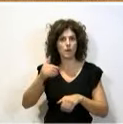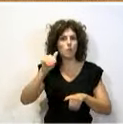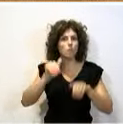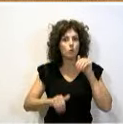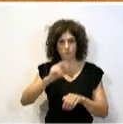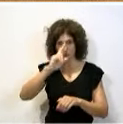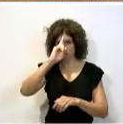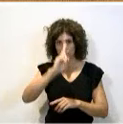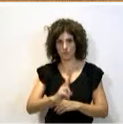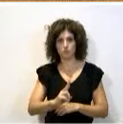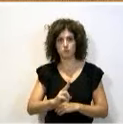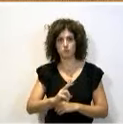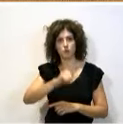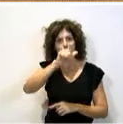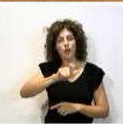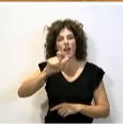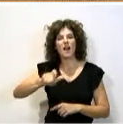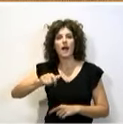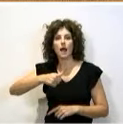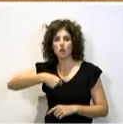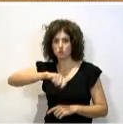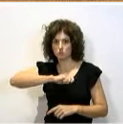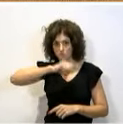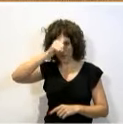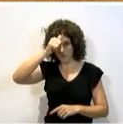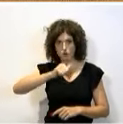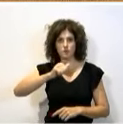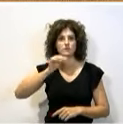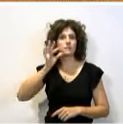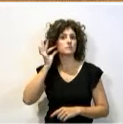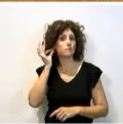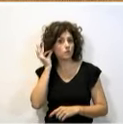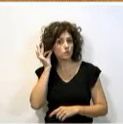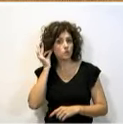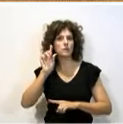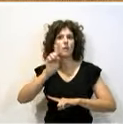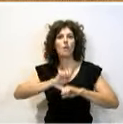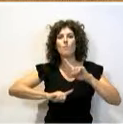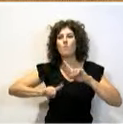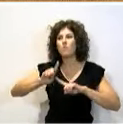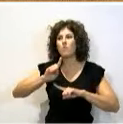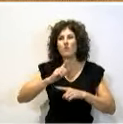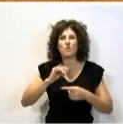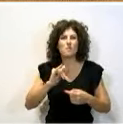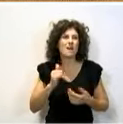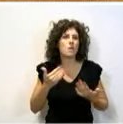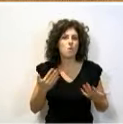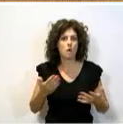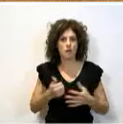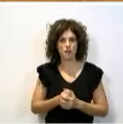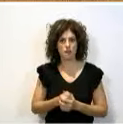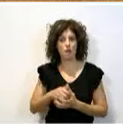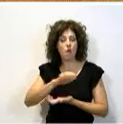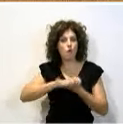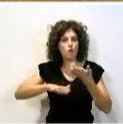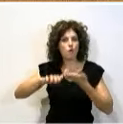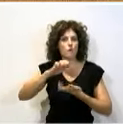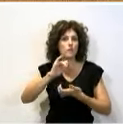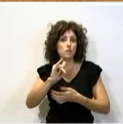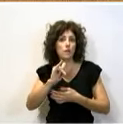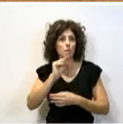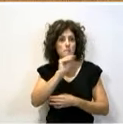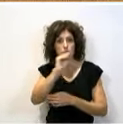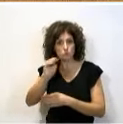respeto a los españoles y a las españolas. ¿Qué problema hay? ¿Hay un conflicto? Preguntemos al pueblo.